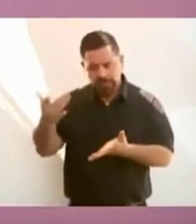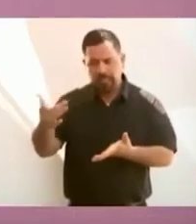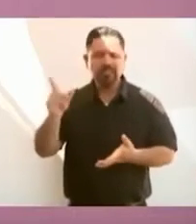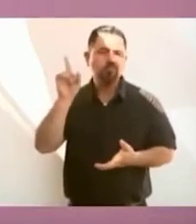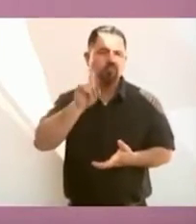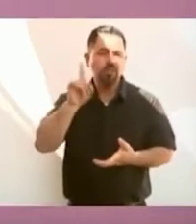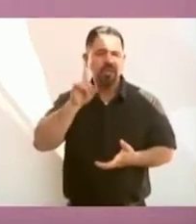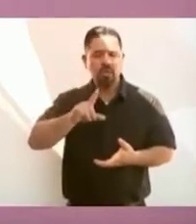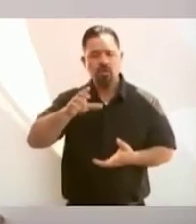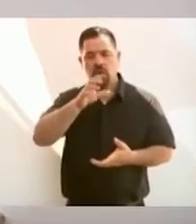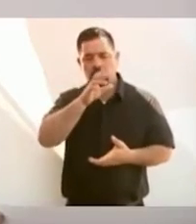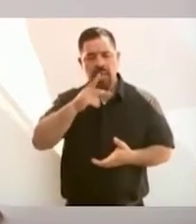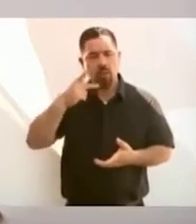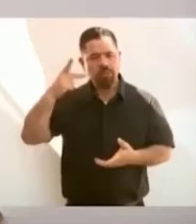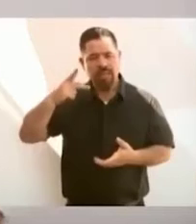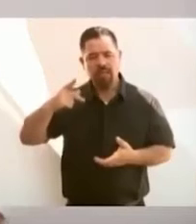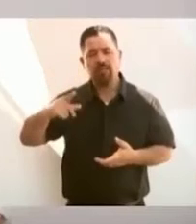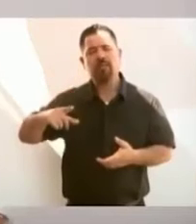de Sonora. Claudia.